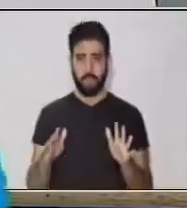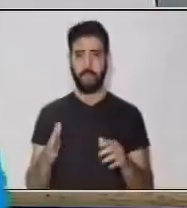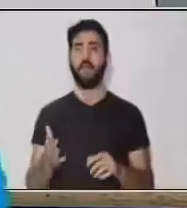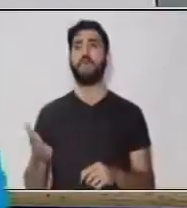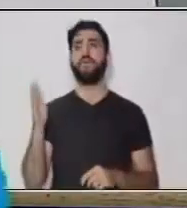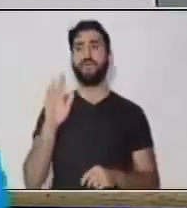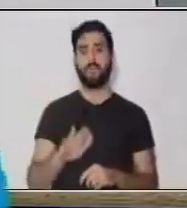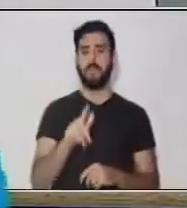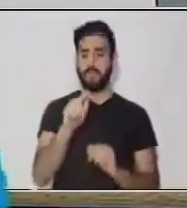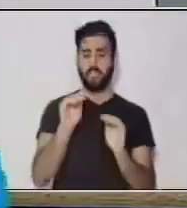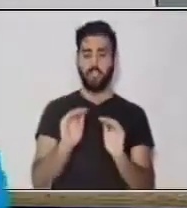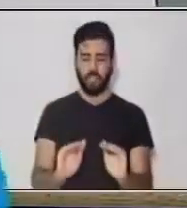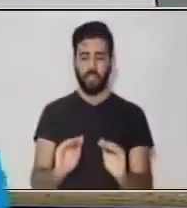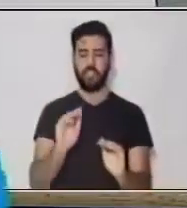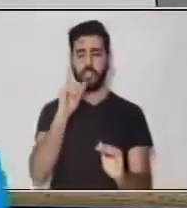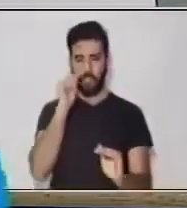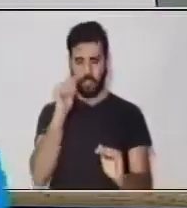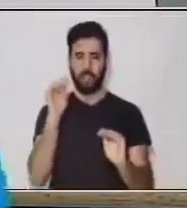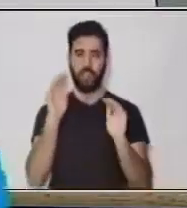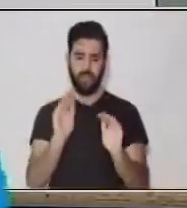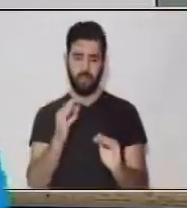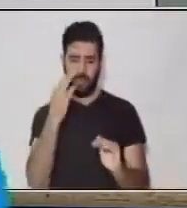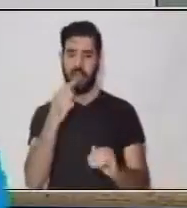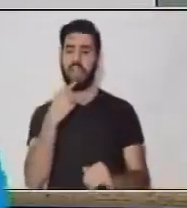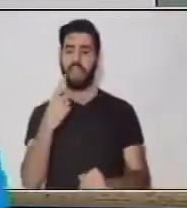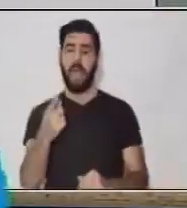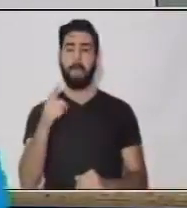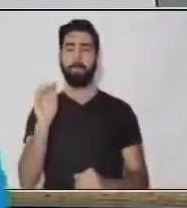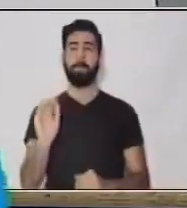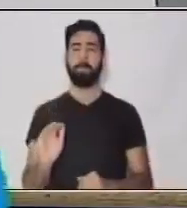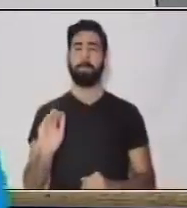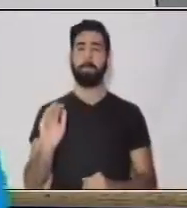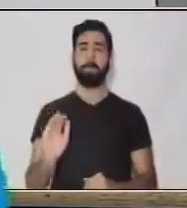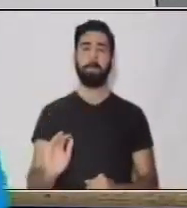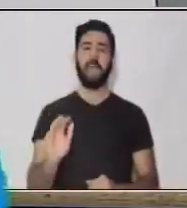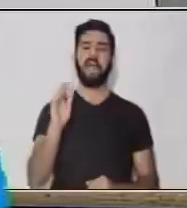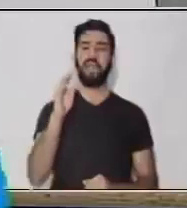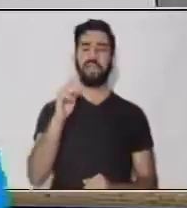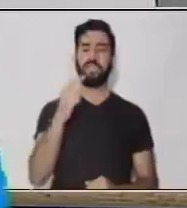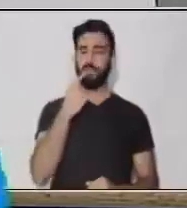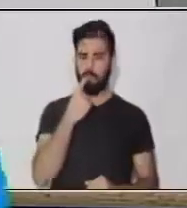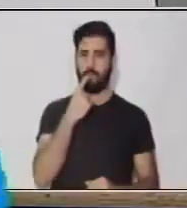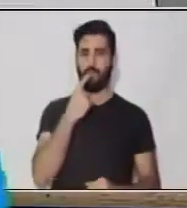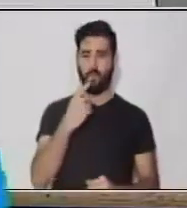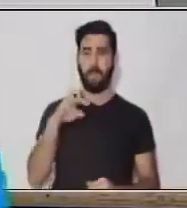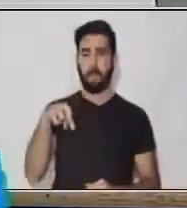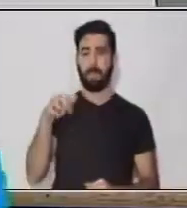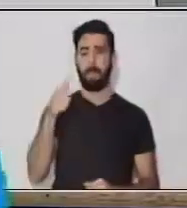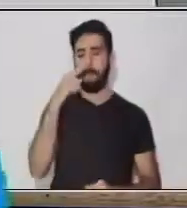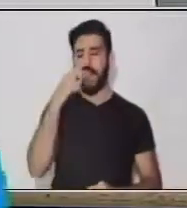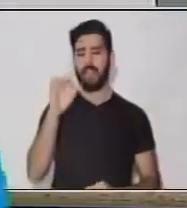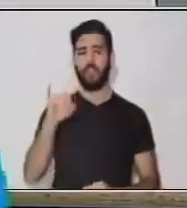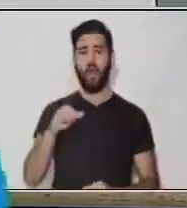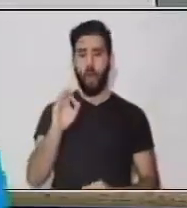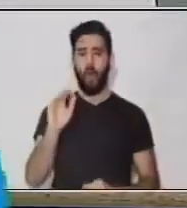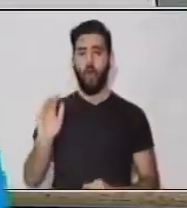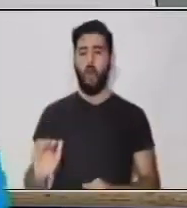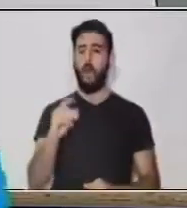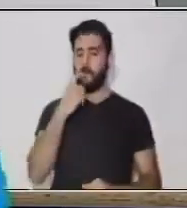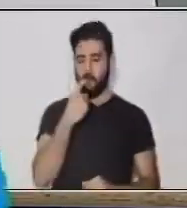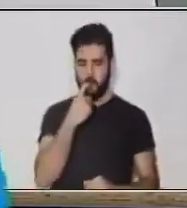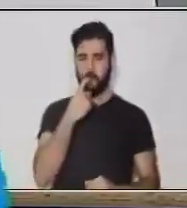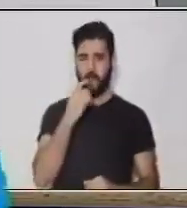o niña se le dice patojo o patoja. Entonces, estas palabras, tenemos que